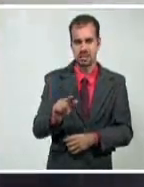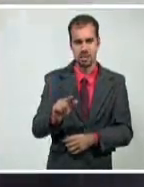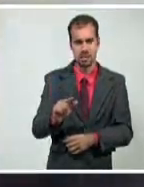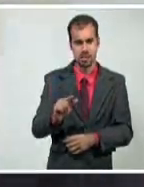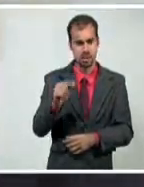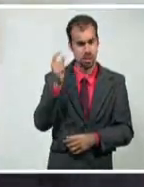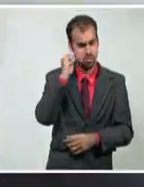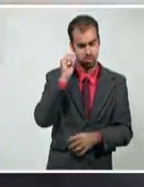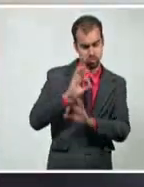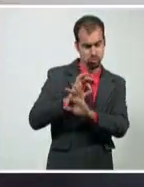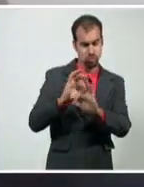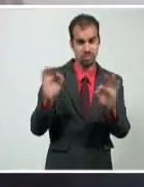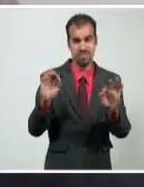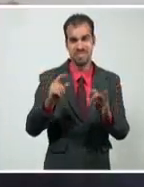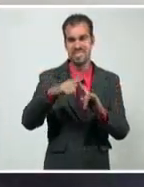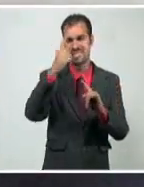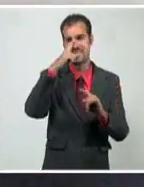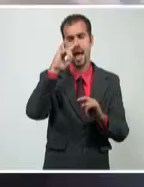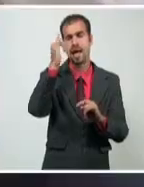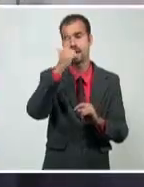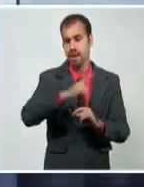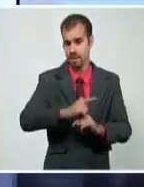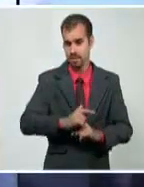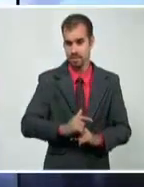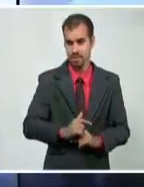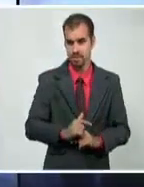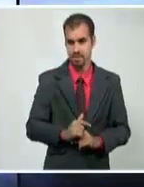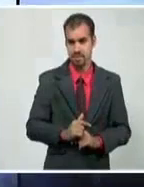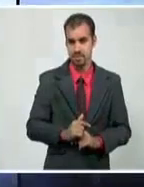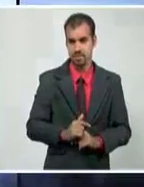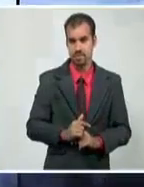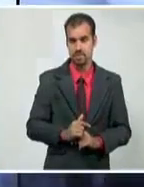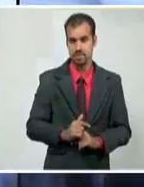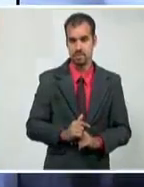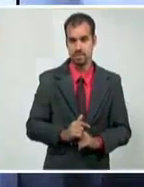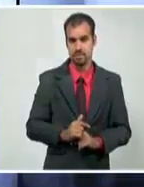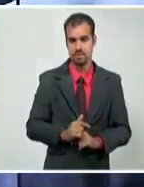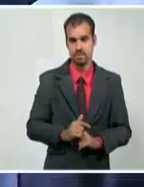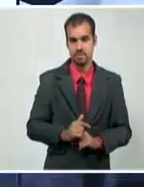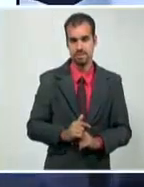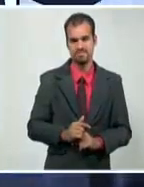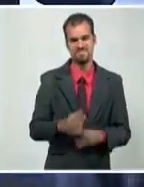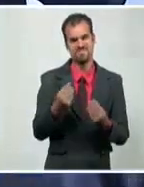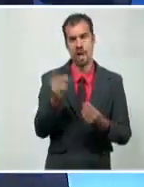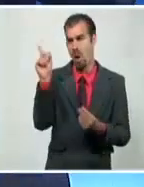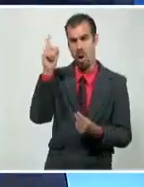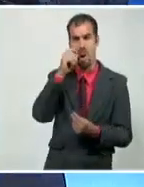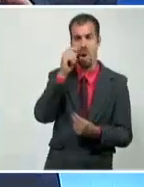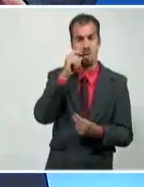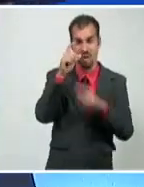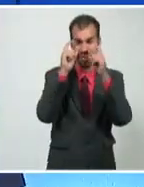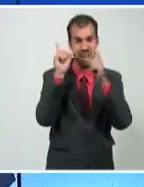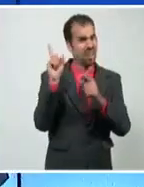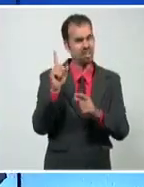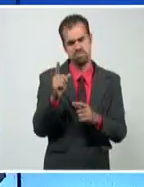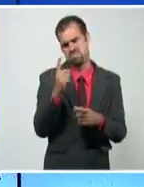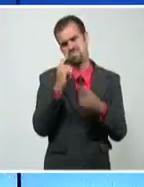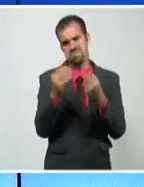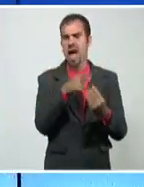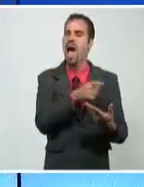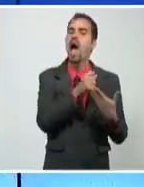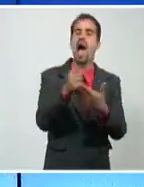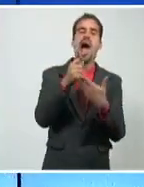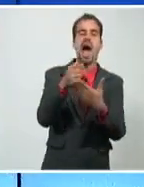artista Tania Bruguera. Quiero enviarme... José Daniel Ferrer, ya ven sus posturas. Apoya y se